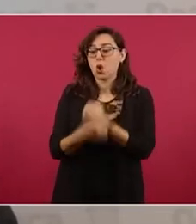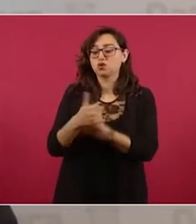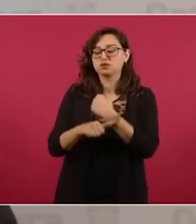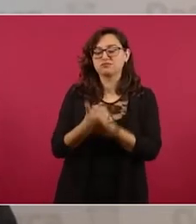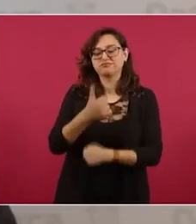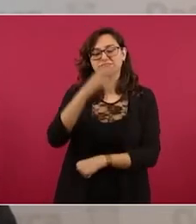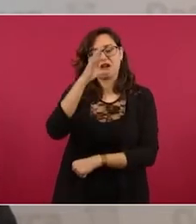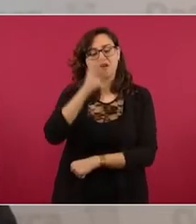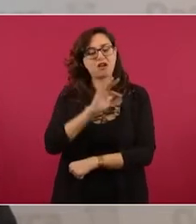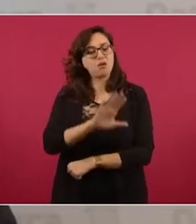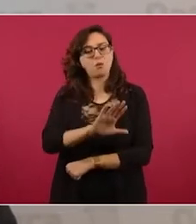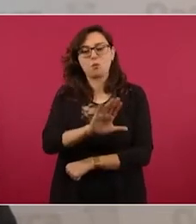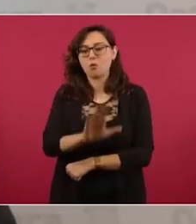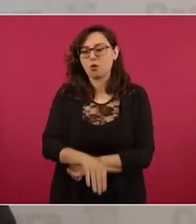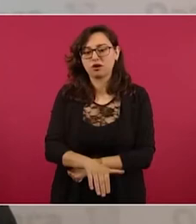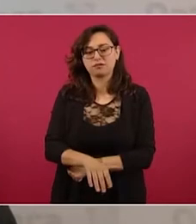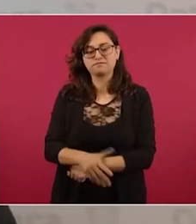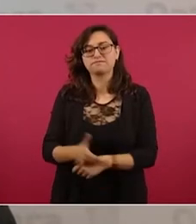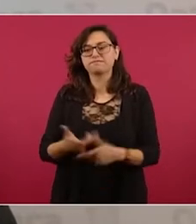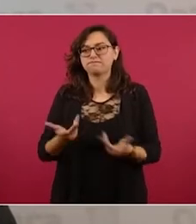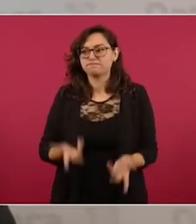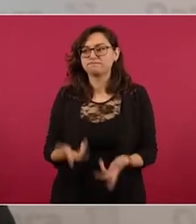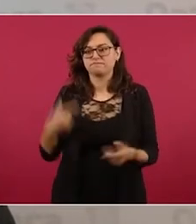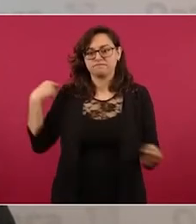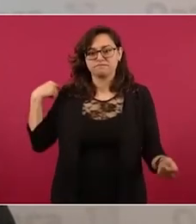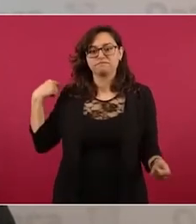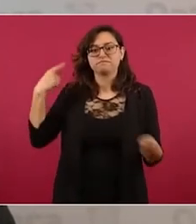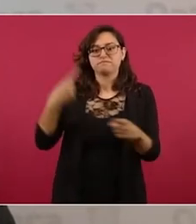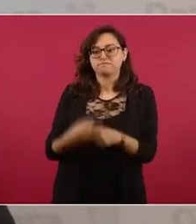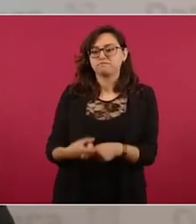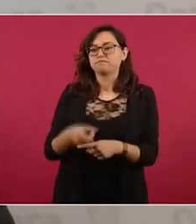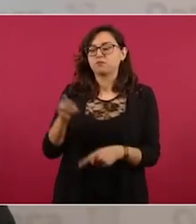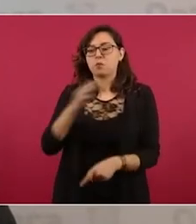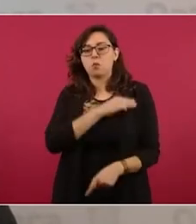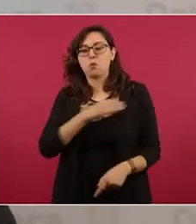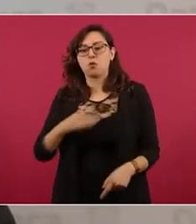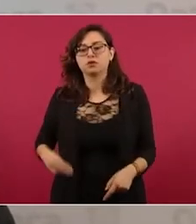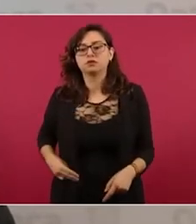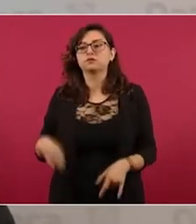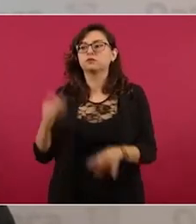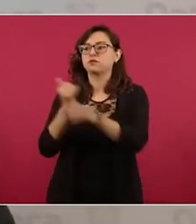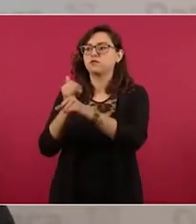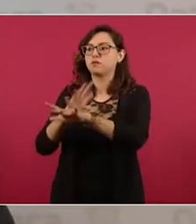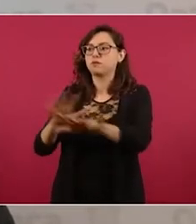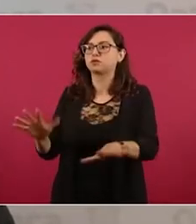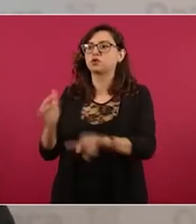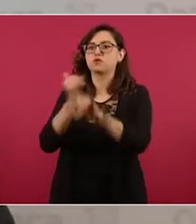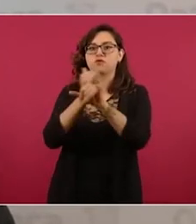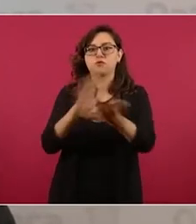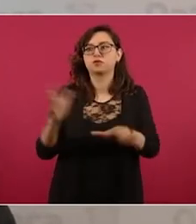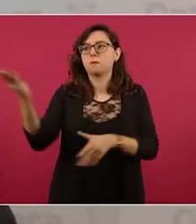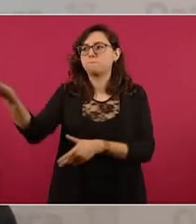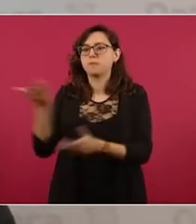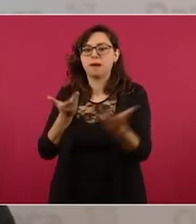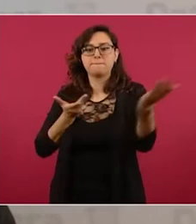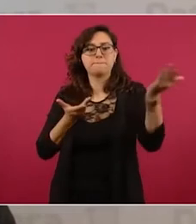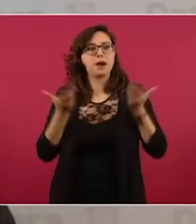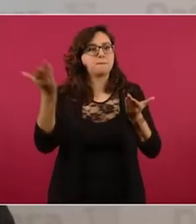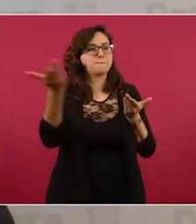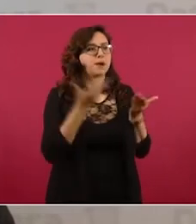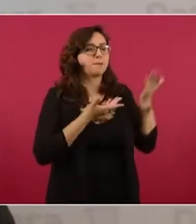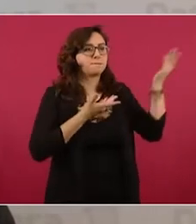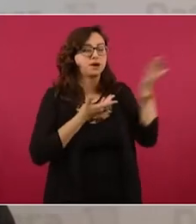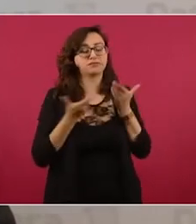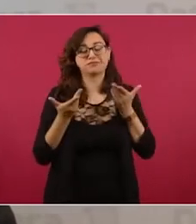preliminar por lo que nos informan las autoridades municipales. Todavía tenemos que nosotros